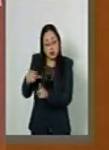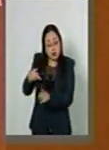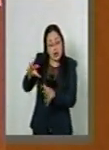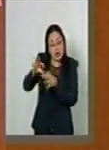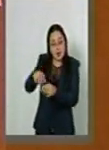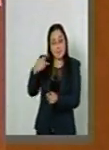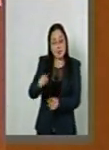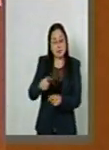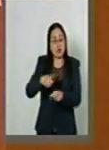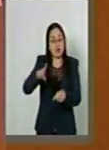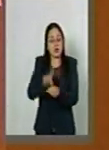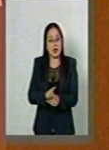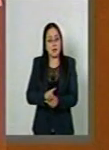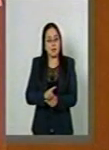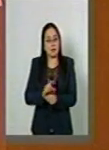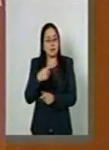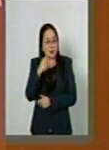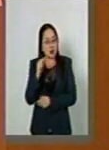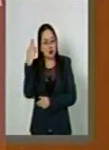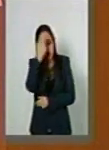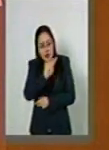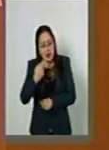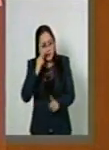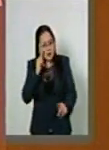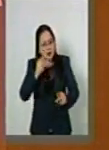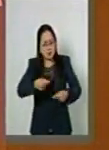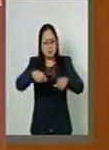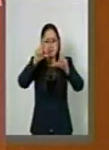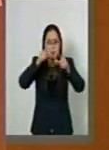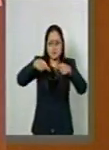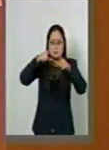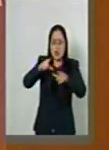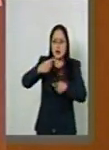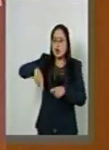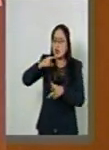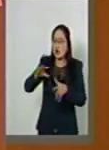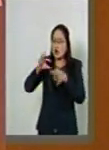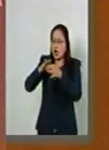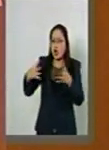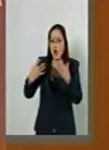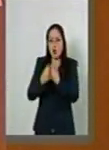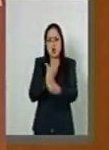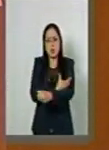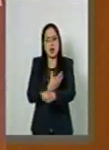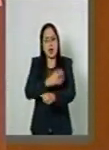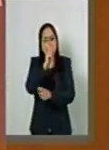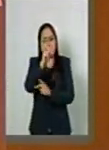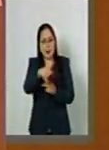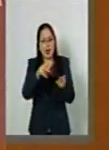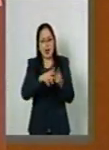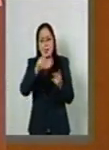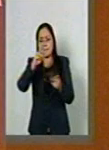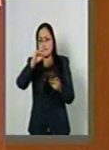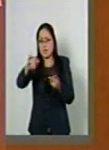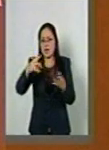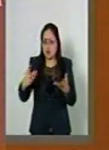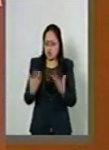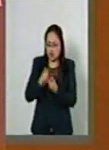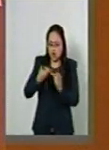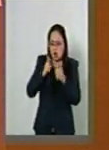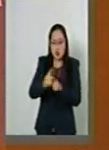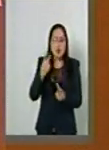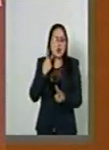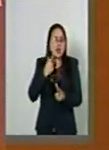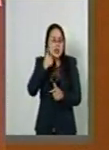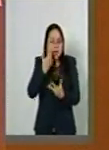Pero chequen todos nuestros votos, que aquí estuvimos con compañeros también del PAN, con compañeros del PRI y de todos los que